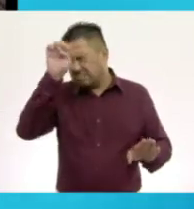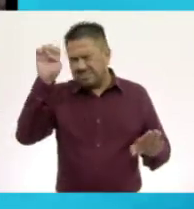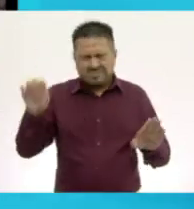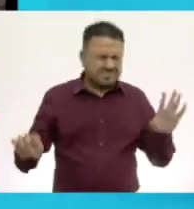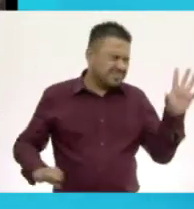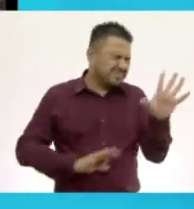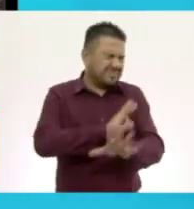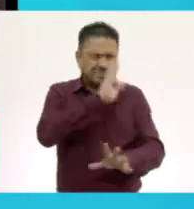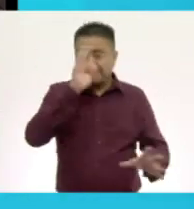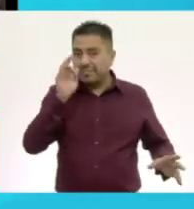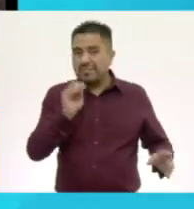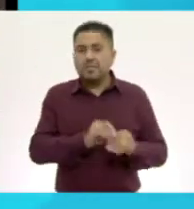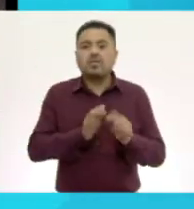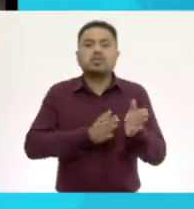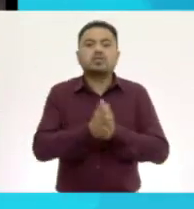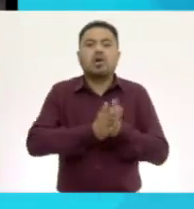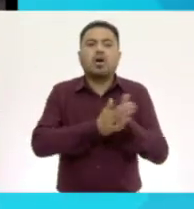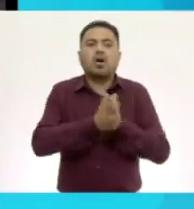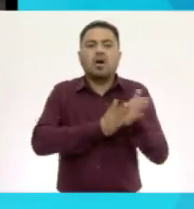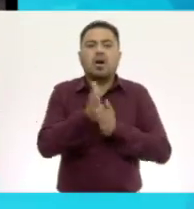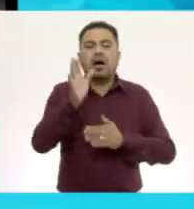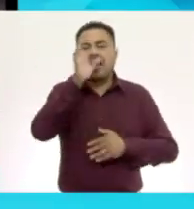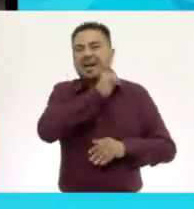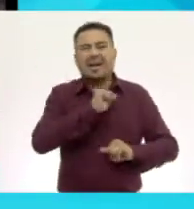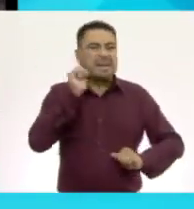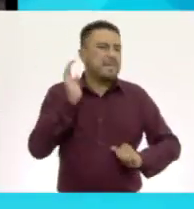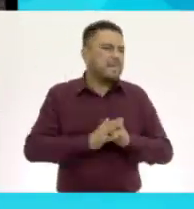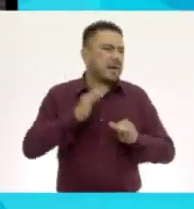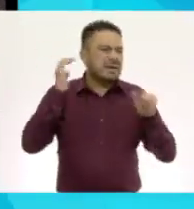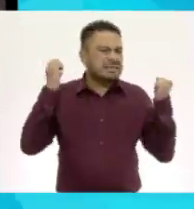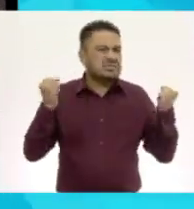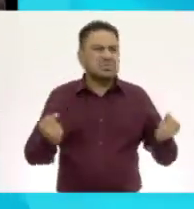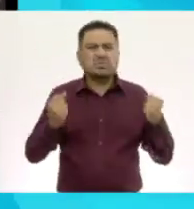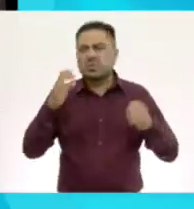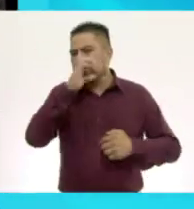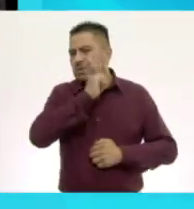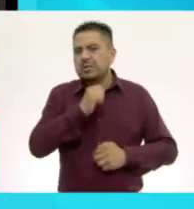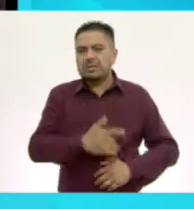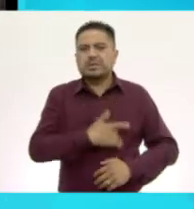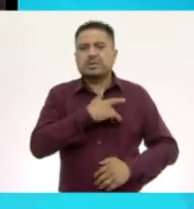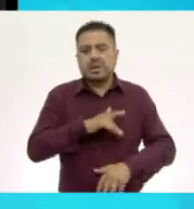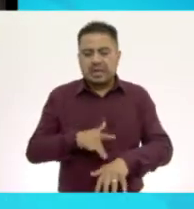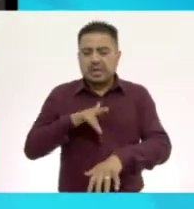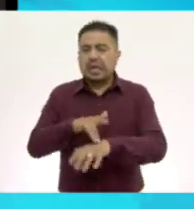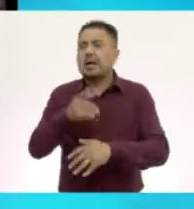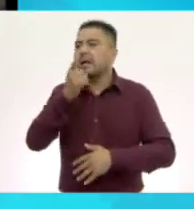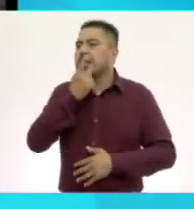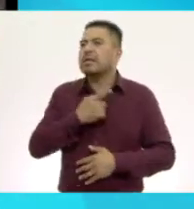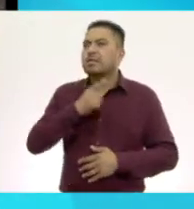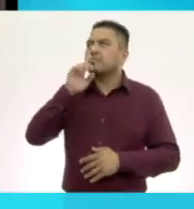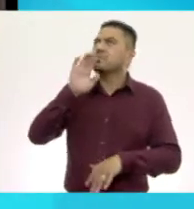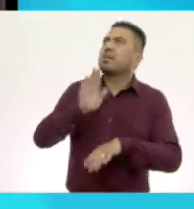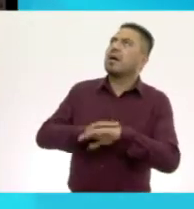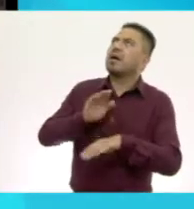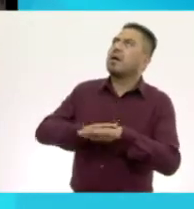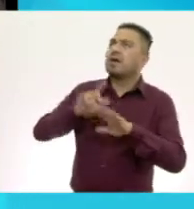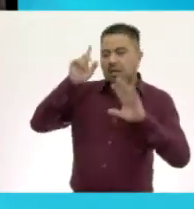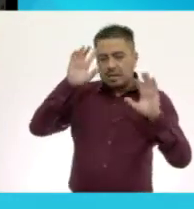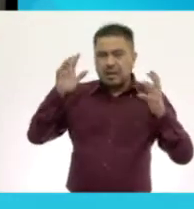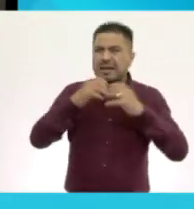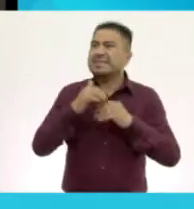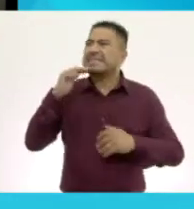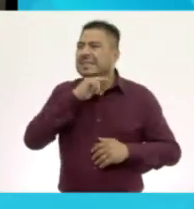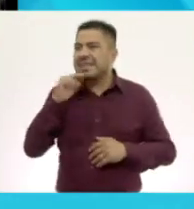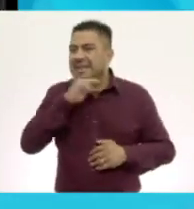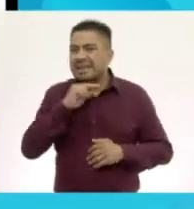tomo un chocolate caliente, pero muy, muy caliente, el sentido del tacto me dice al cerebro muy veloz, rápido,